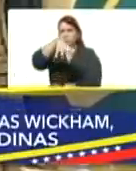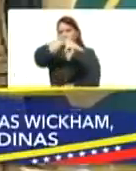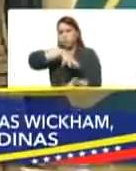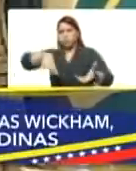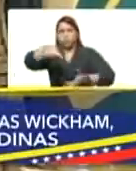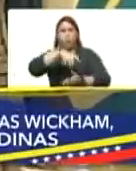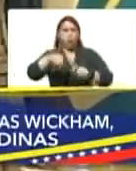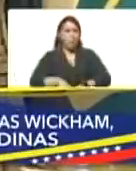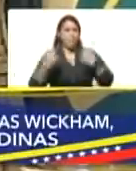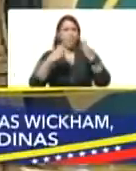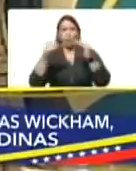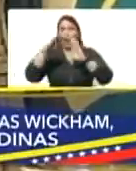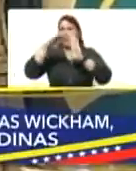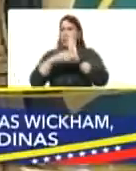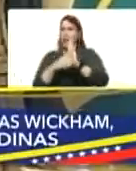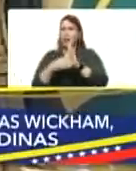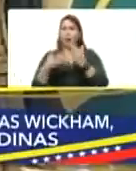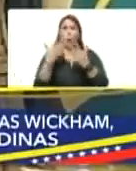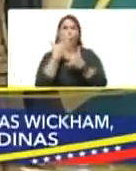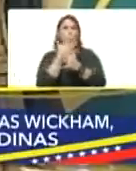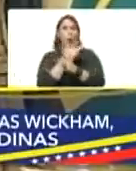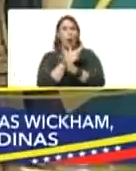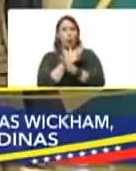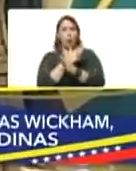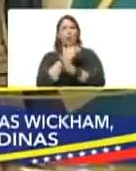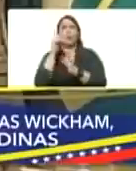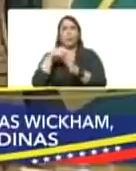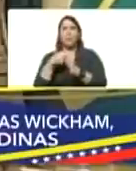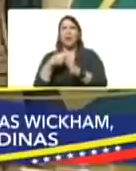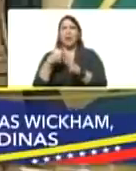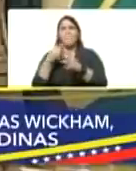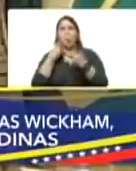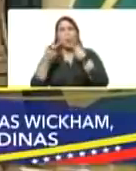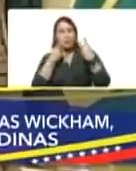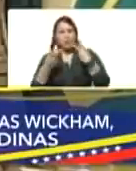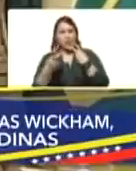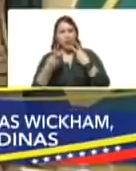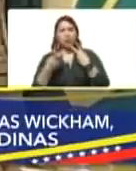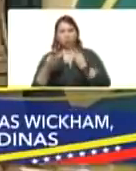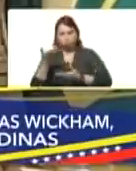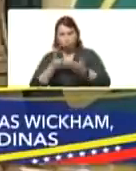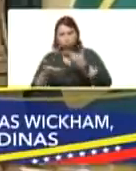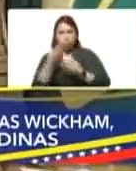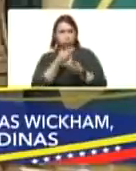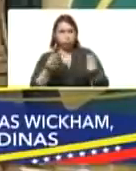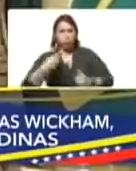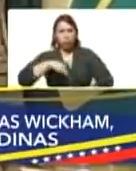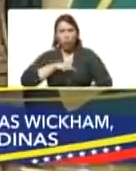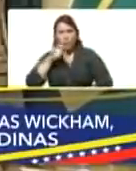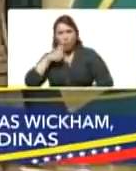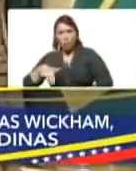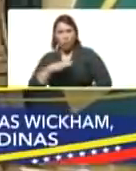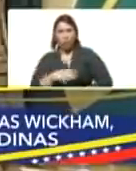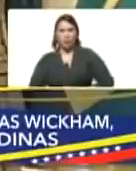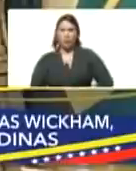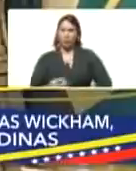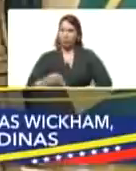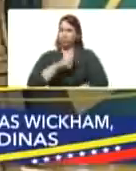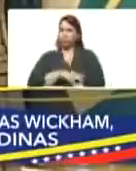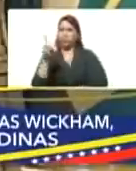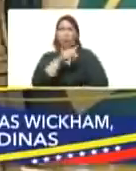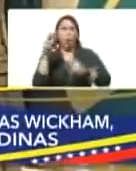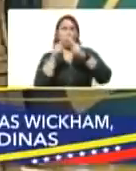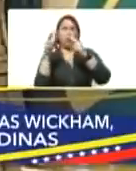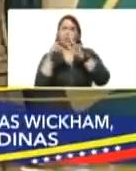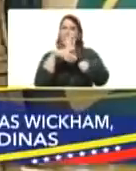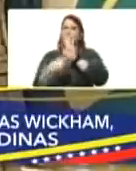convivencia política, diplomática, entre nuestros pueblos. Se fueron al extremo de desconocer el derecho